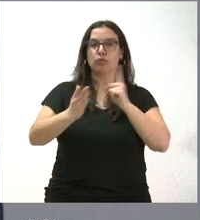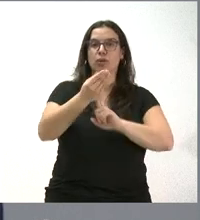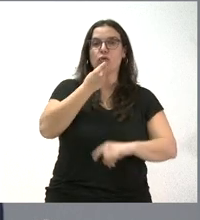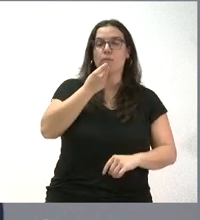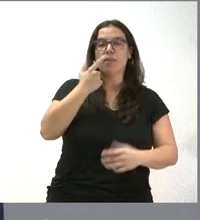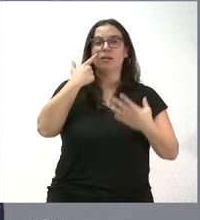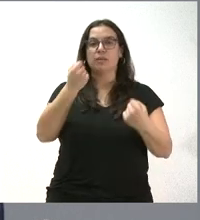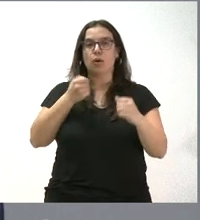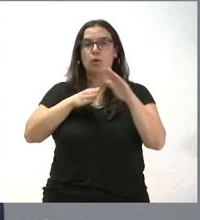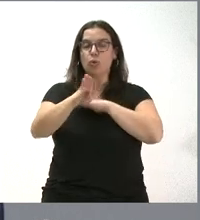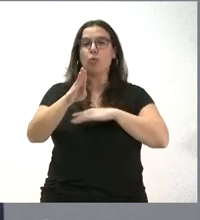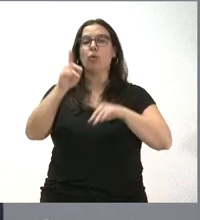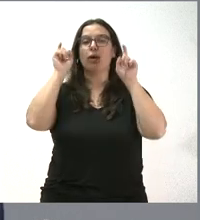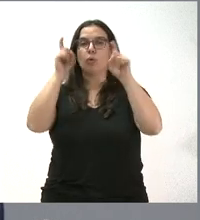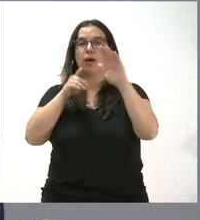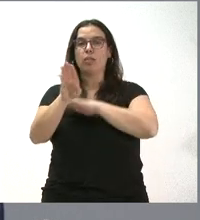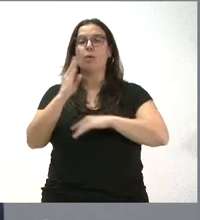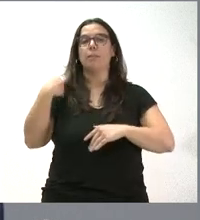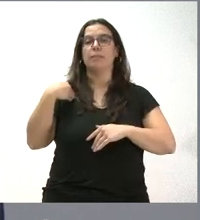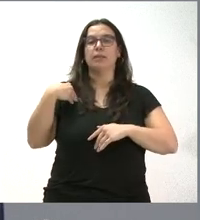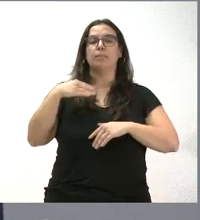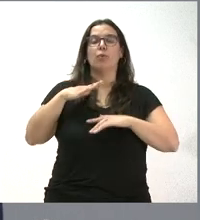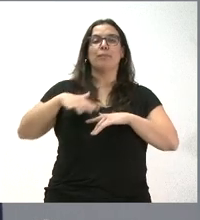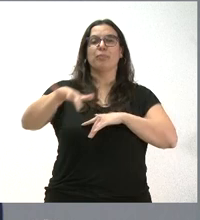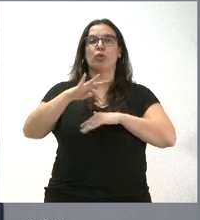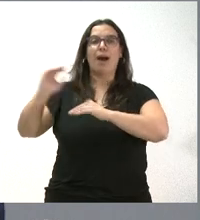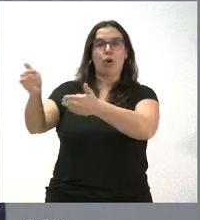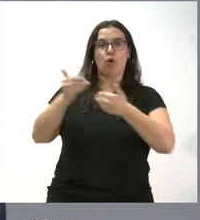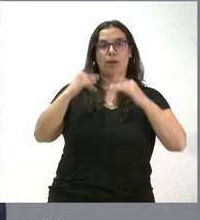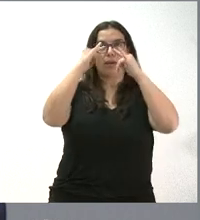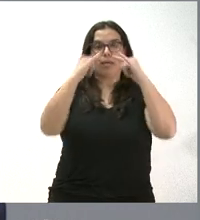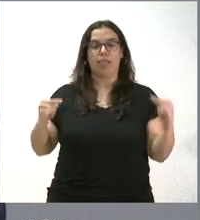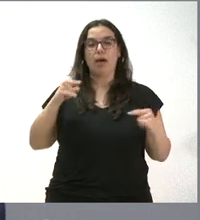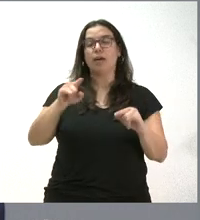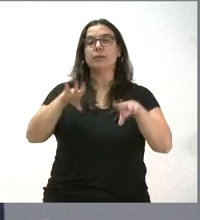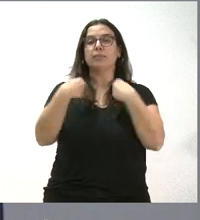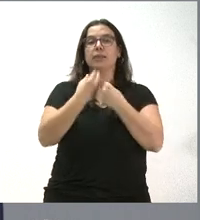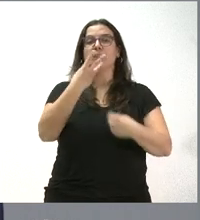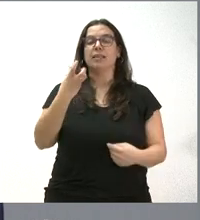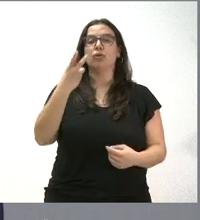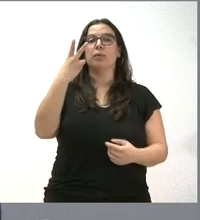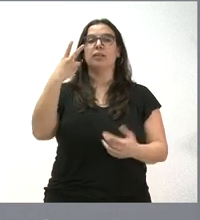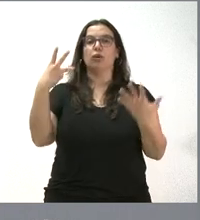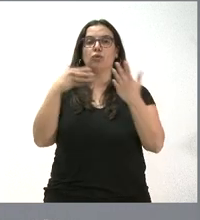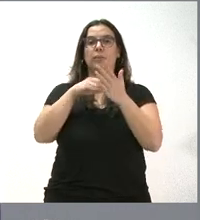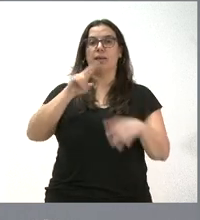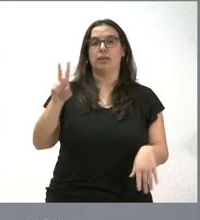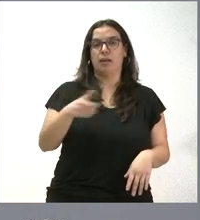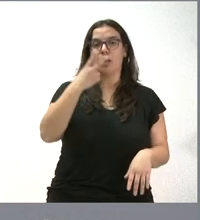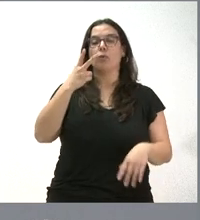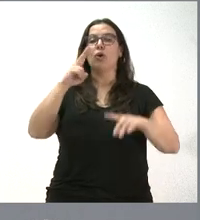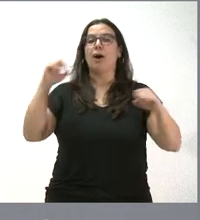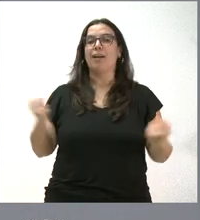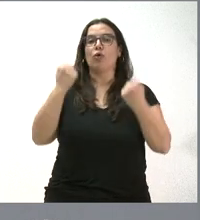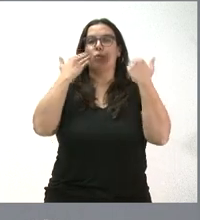la educación en los campos de acogida. Son tres subvenciones por un importe conjunto de 328.000 euros en materia de acción